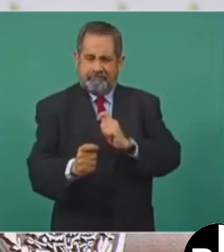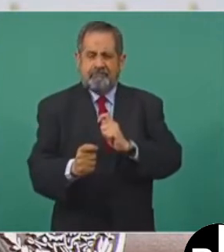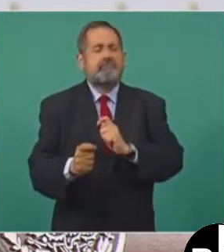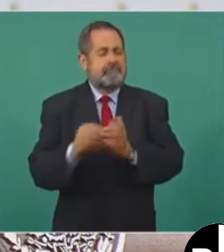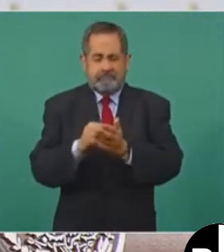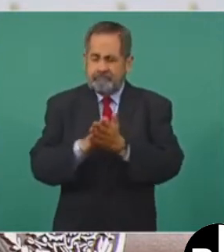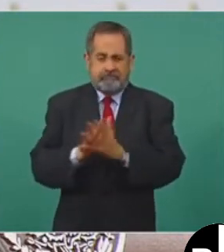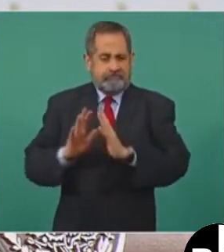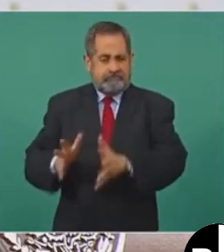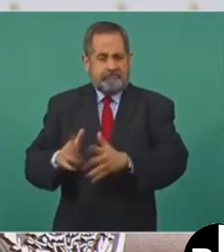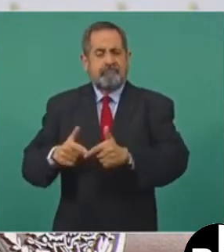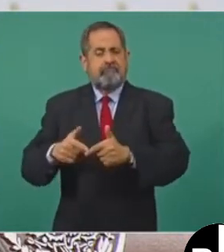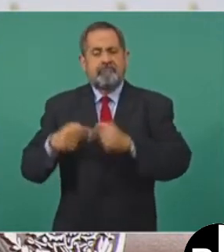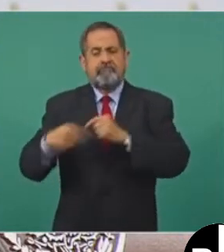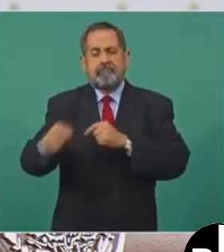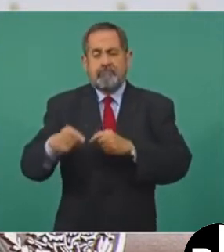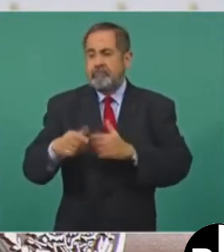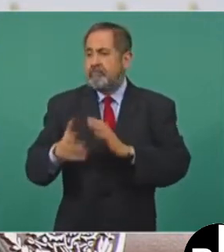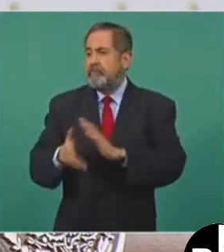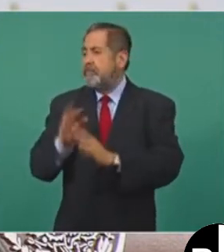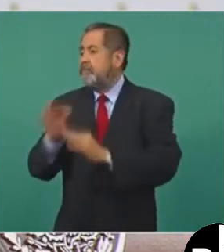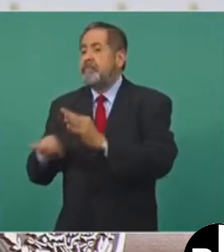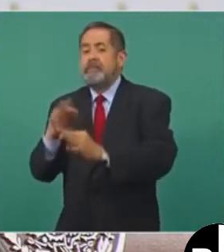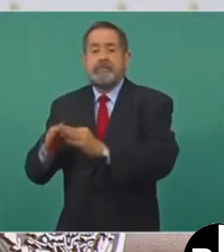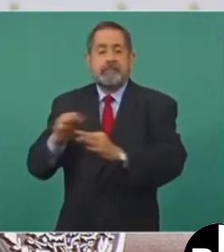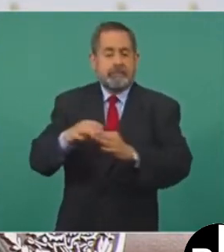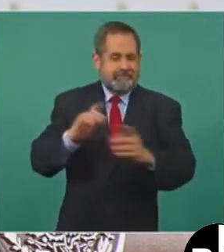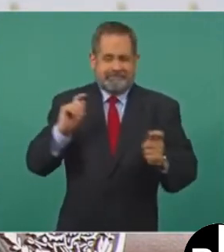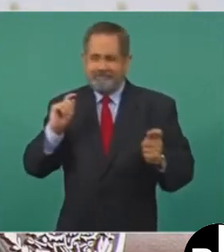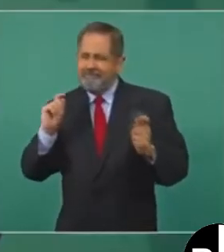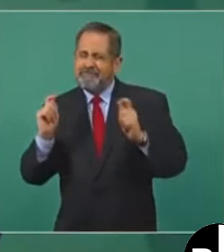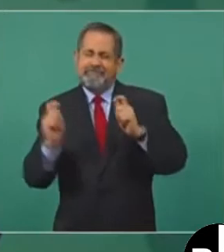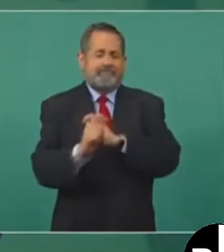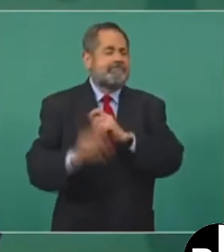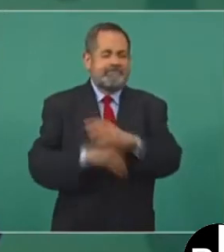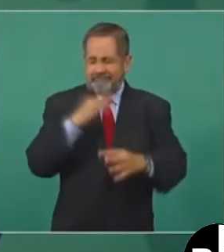prácticamente consumada la obra de transformación.